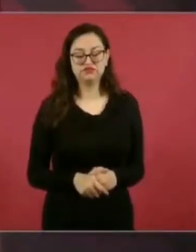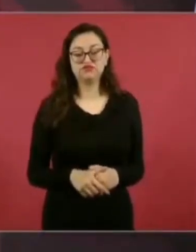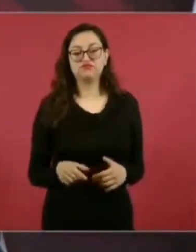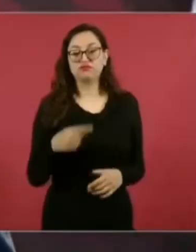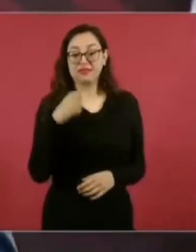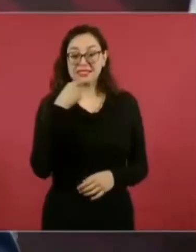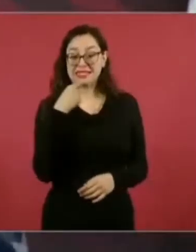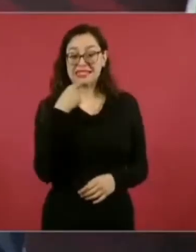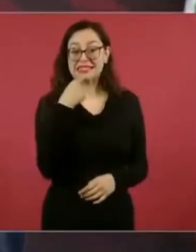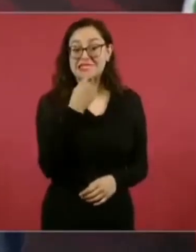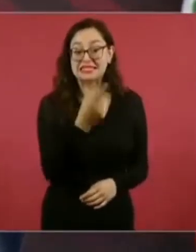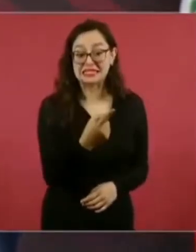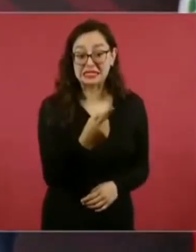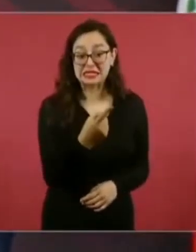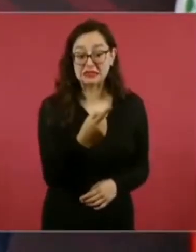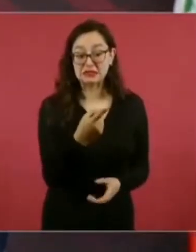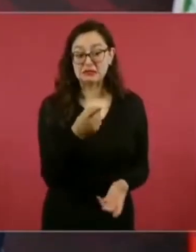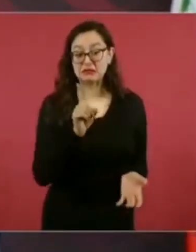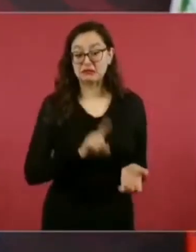y hacía otra.